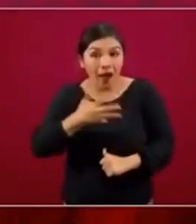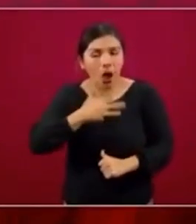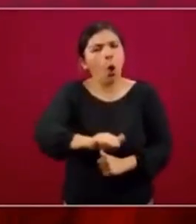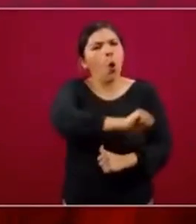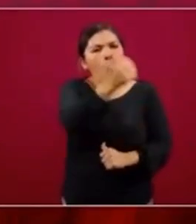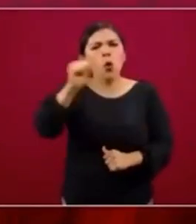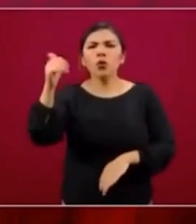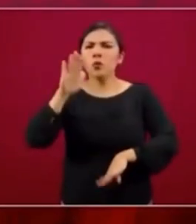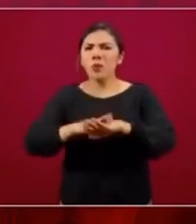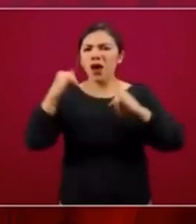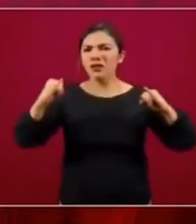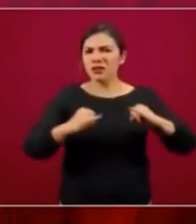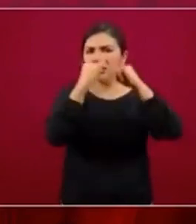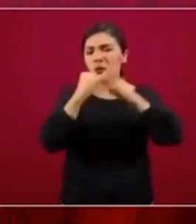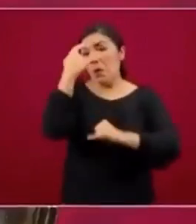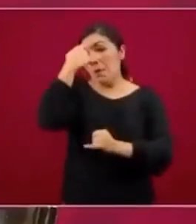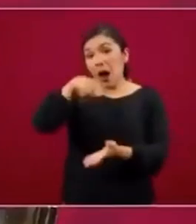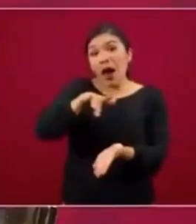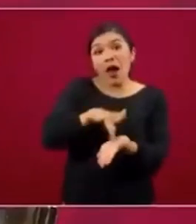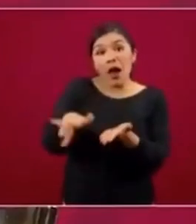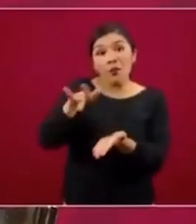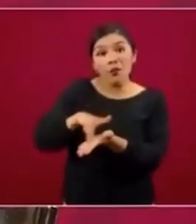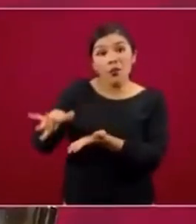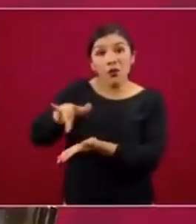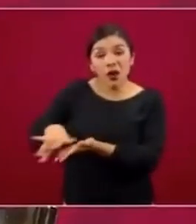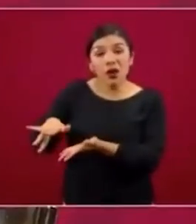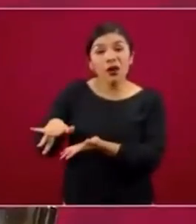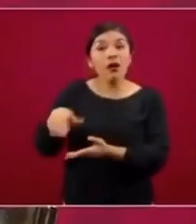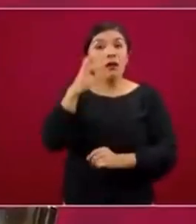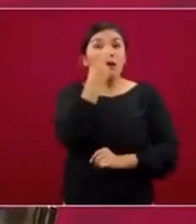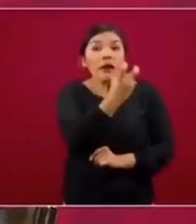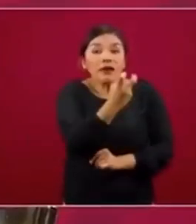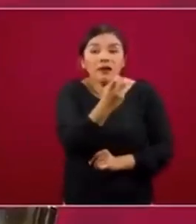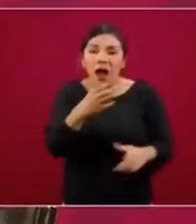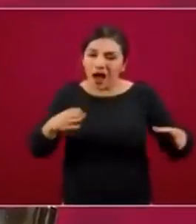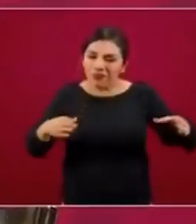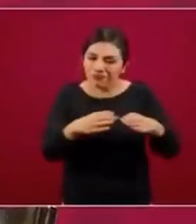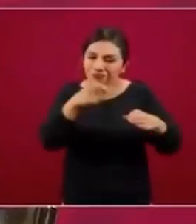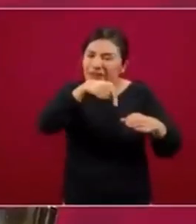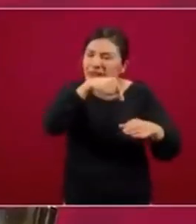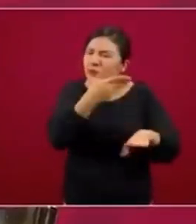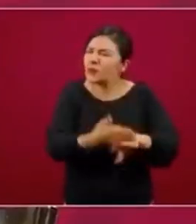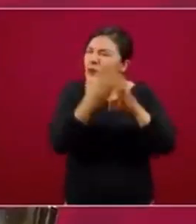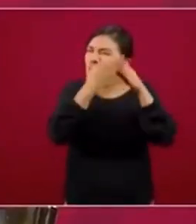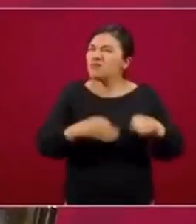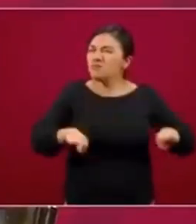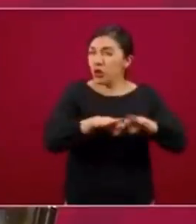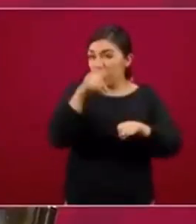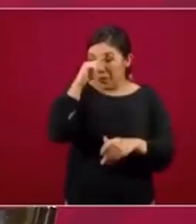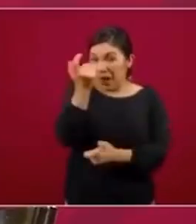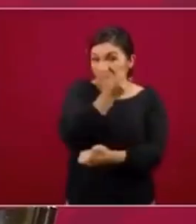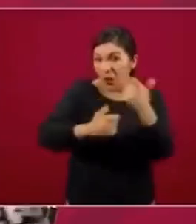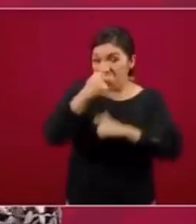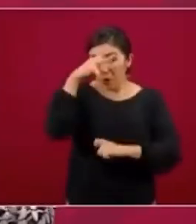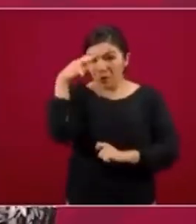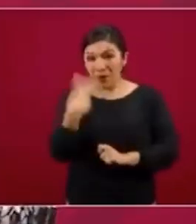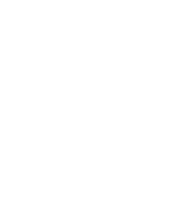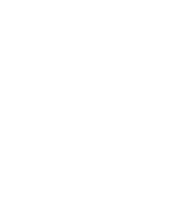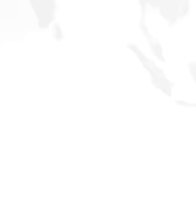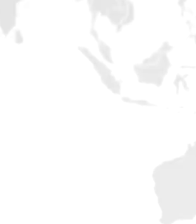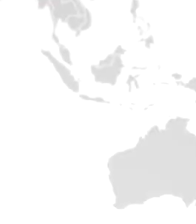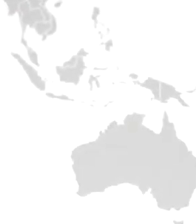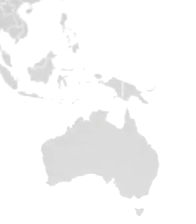tenemos y otras dependencias para apoyar a ese sector tan importante de la economía